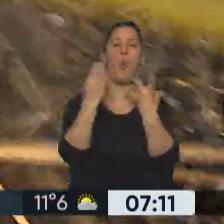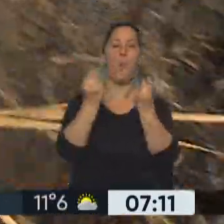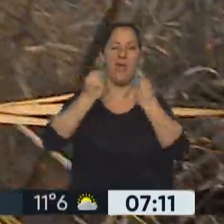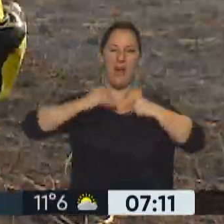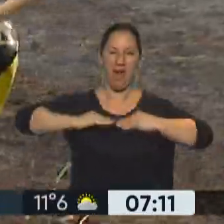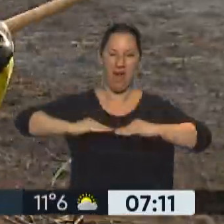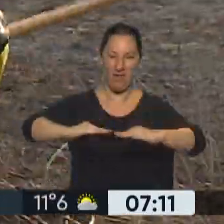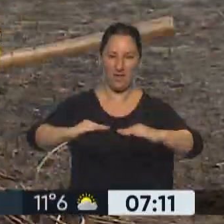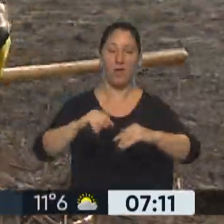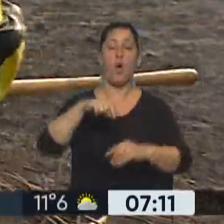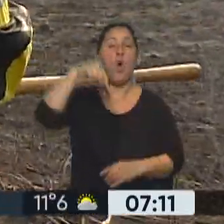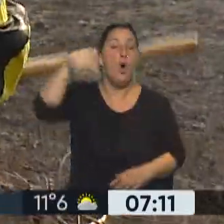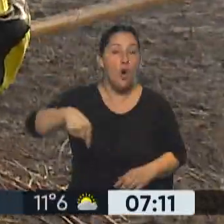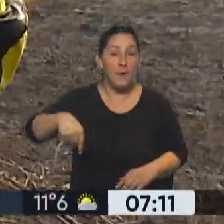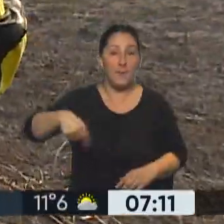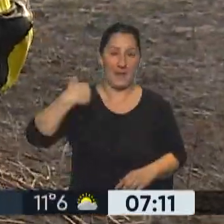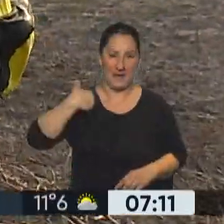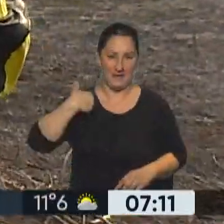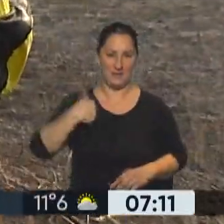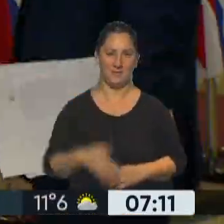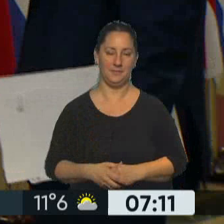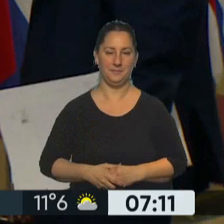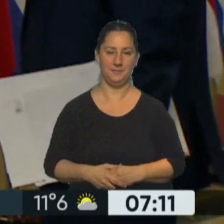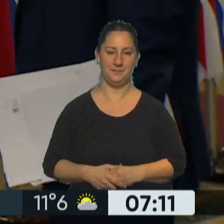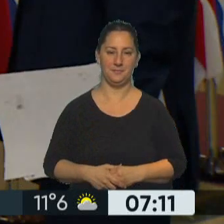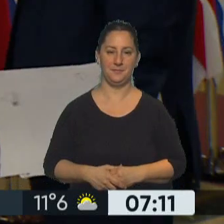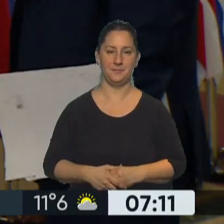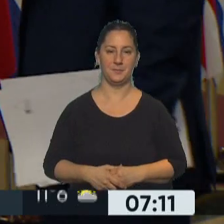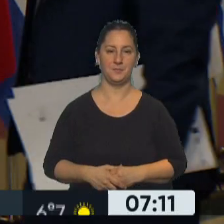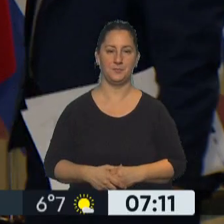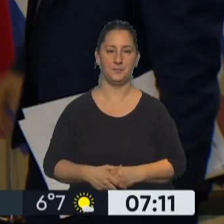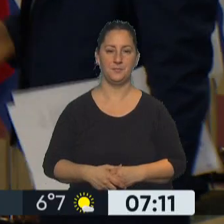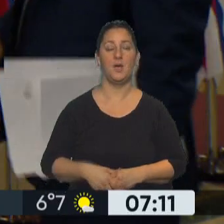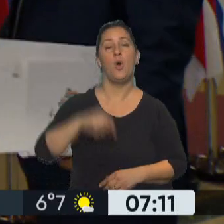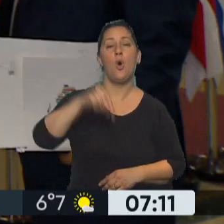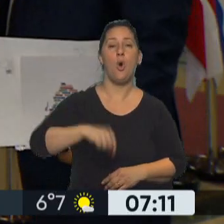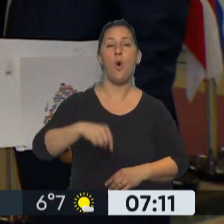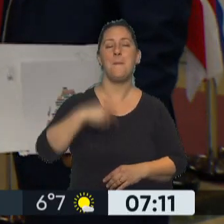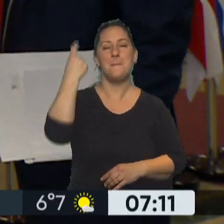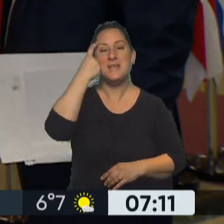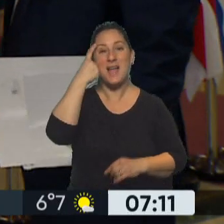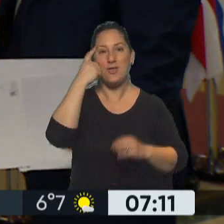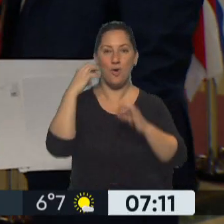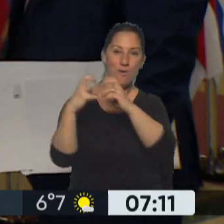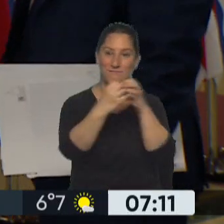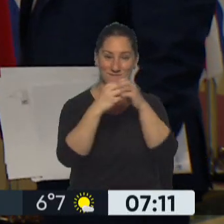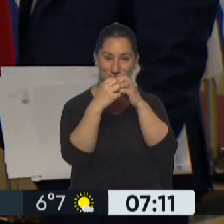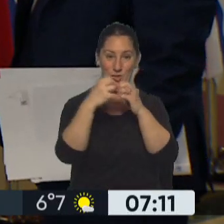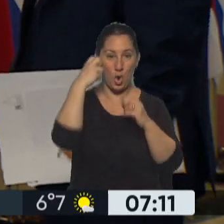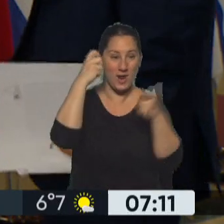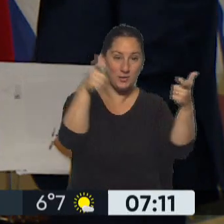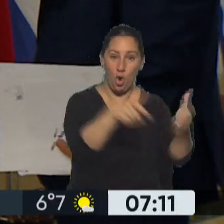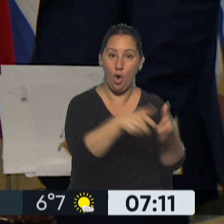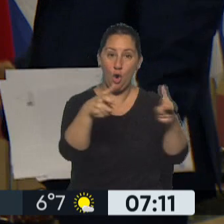por hoy, aquí en la República Argentina. La síntesis de lo que está hoy en consideración del Congreso es